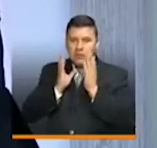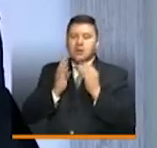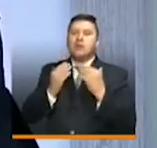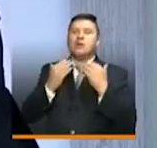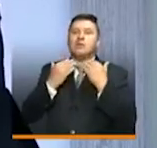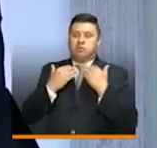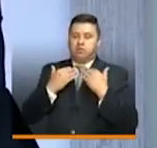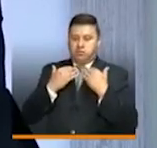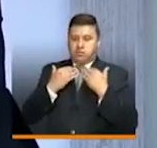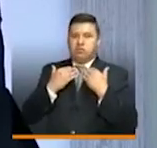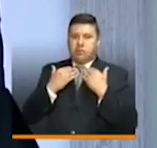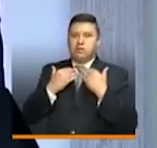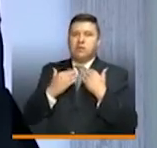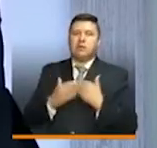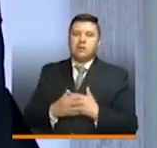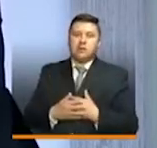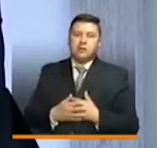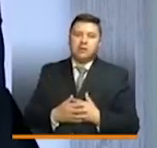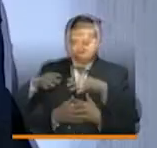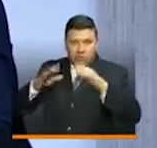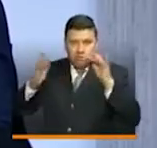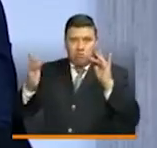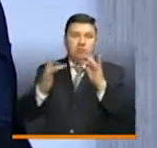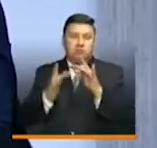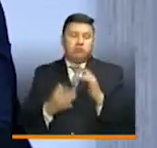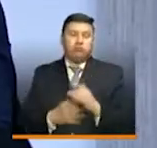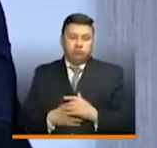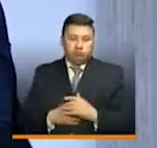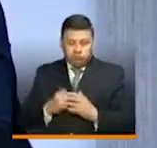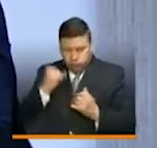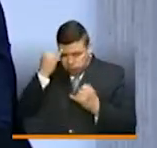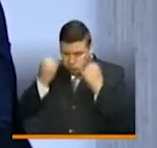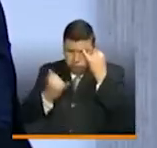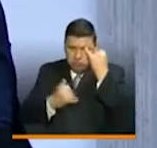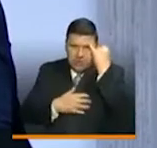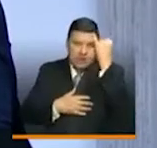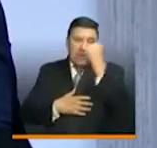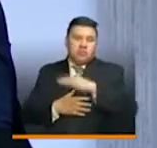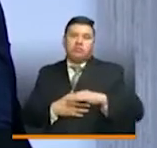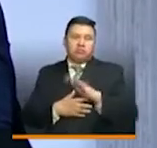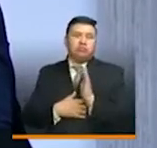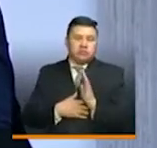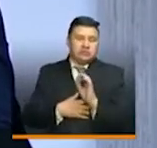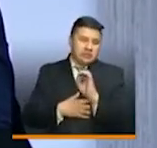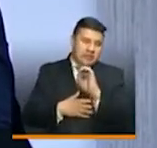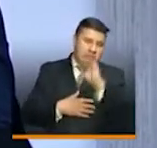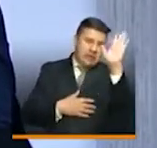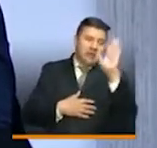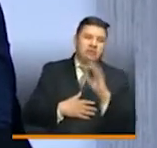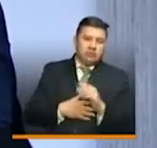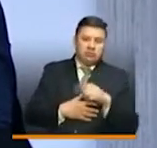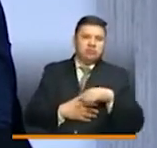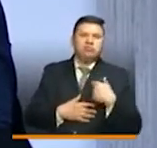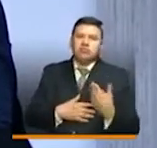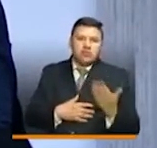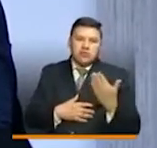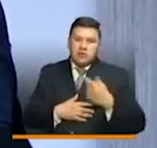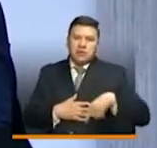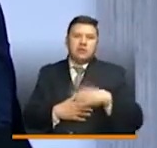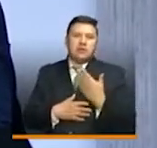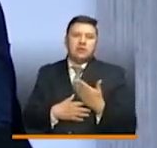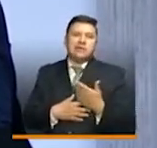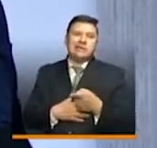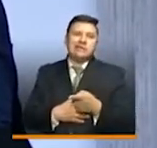cuello, en este caso de la máscara Pali, un diseño versátil. Y por supuesto, lo que nos va a permitir